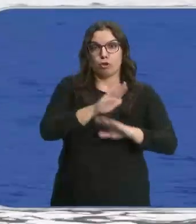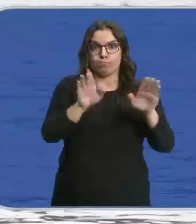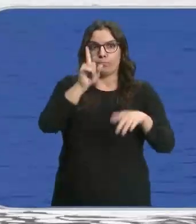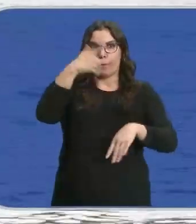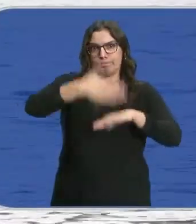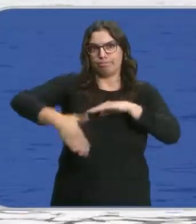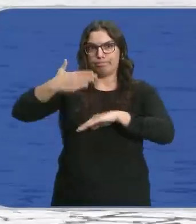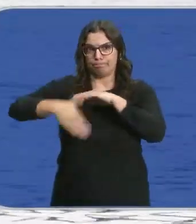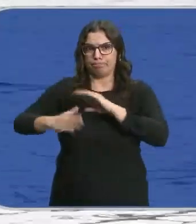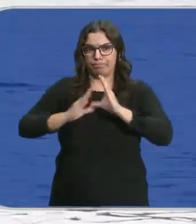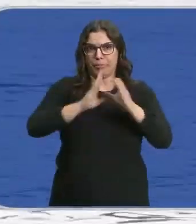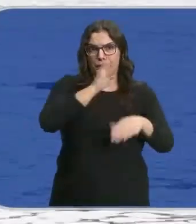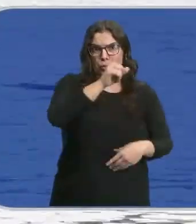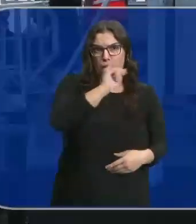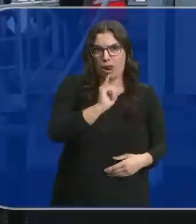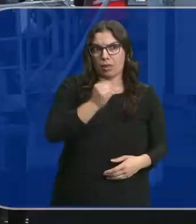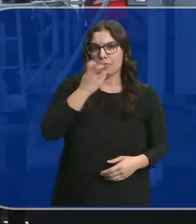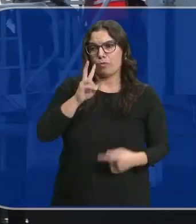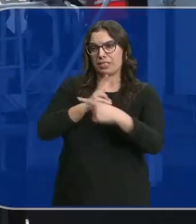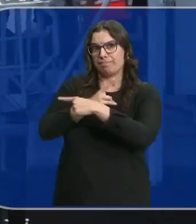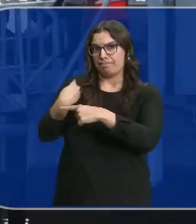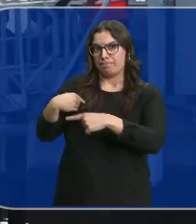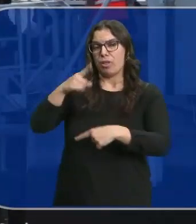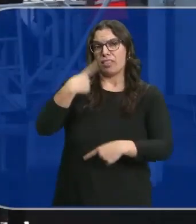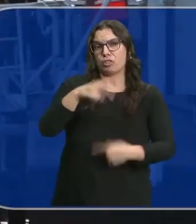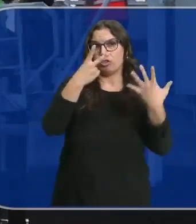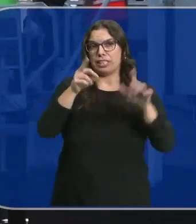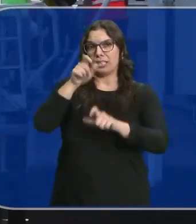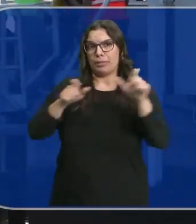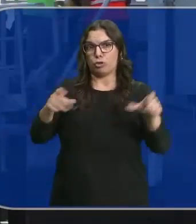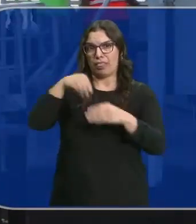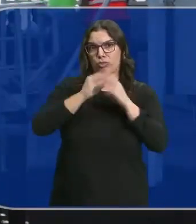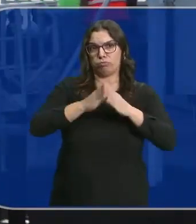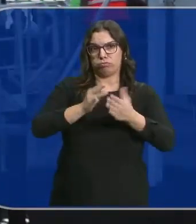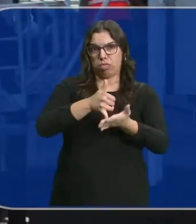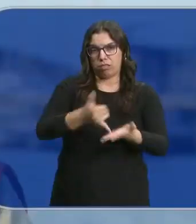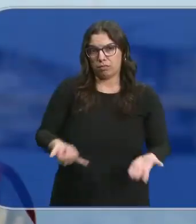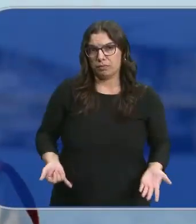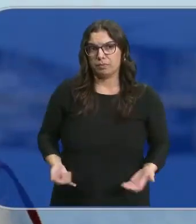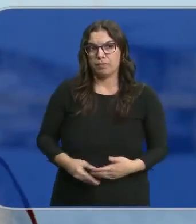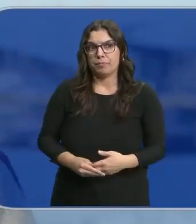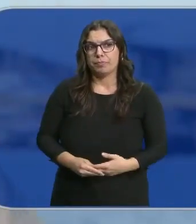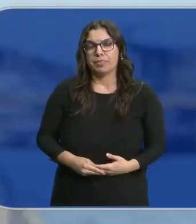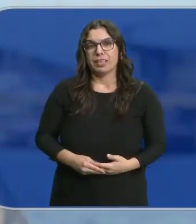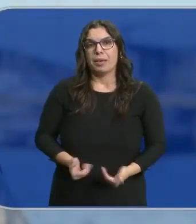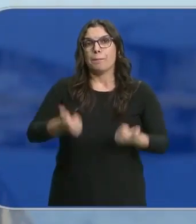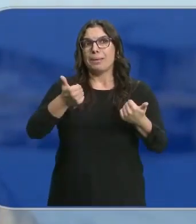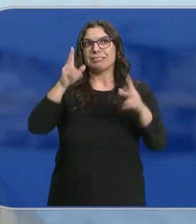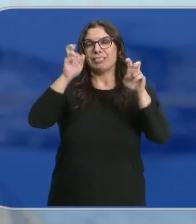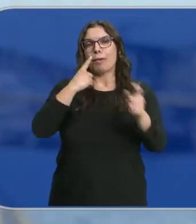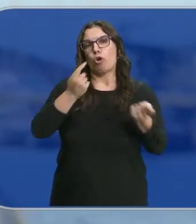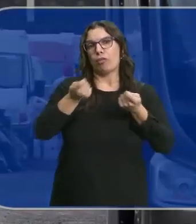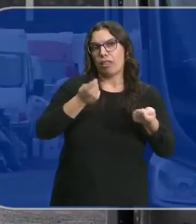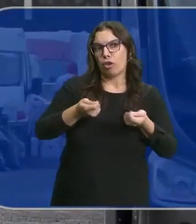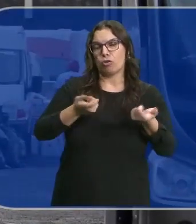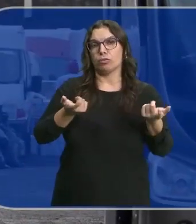aquí también llegan cayucos, como este, hoy mismo, con 170 personas a bordo. Es más una cuestión de coordinación,